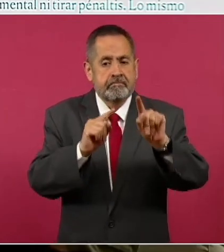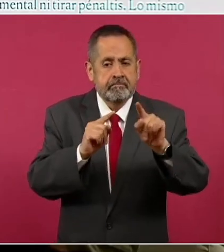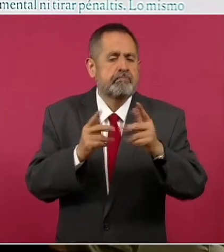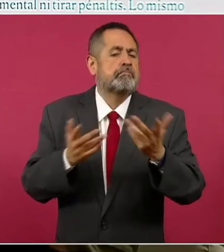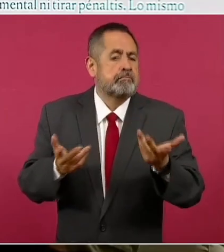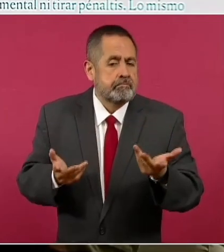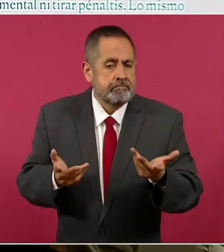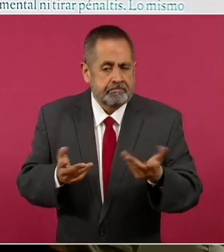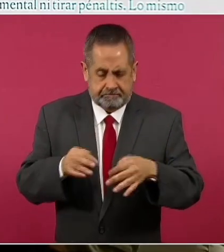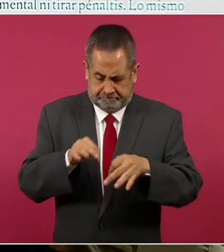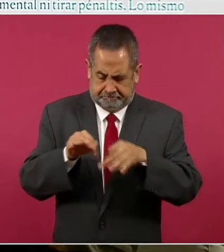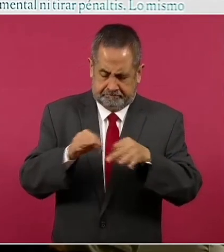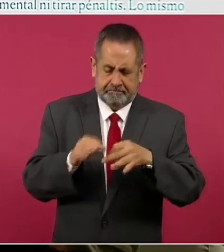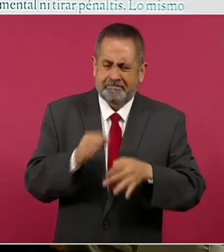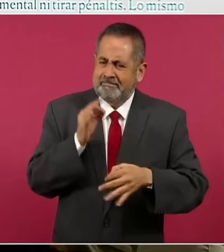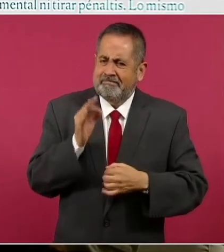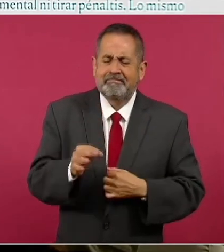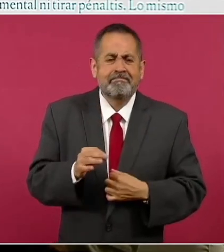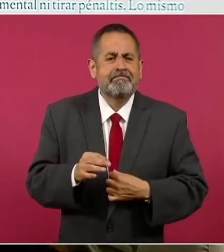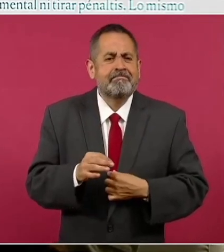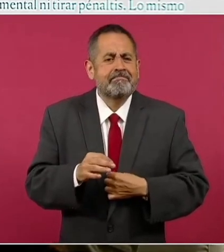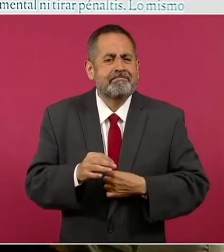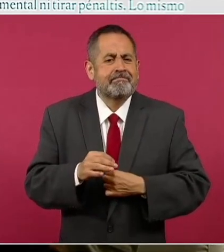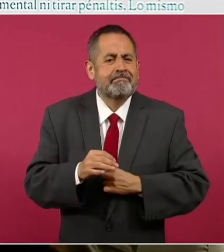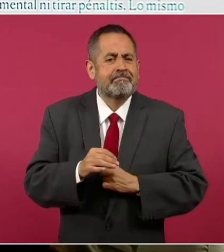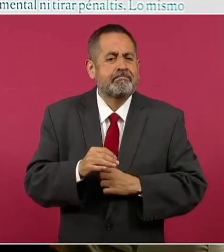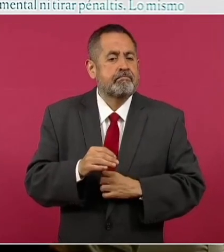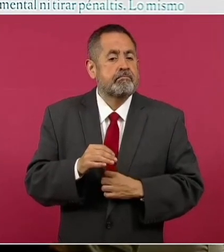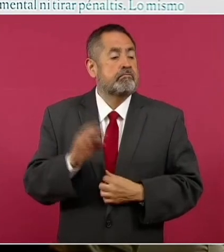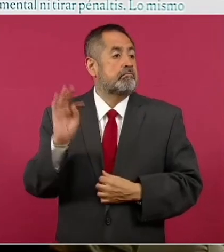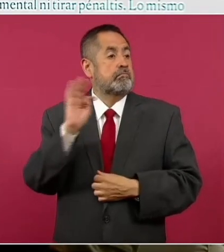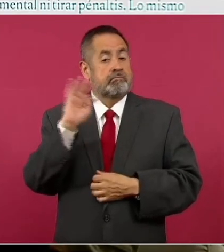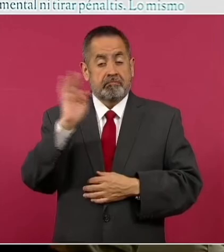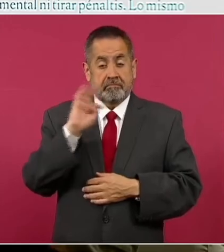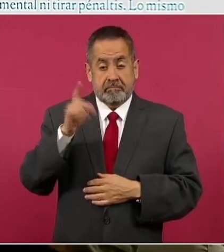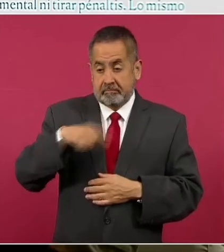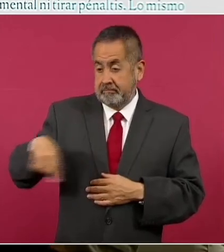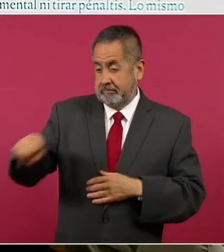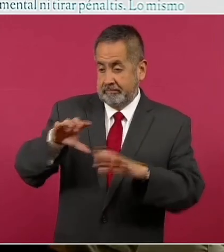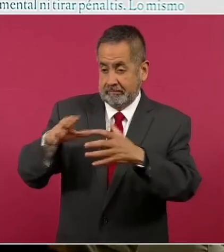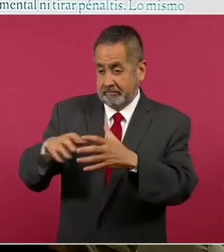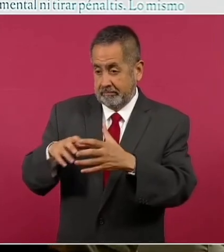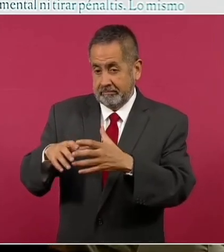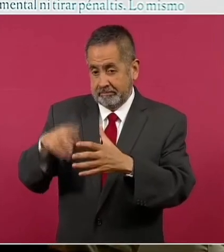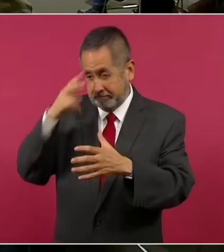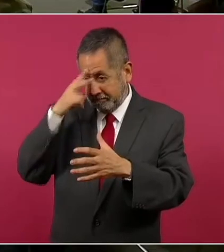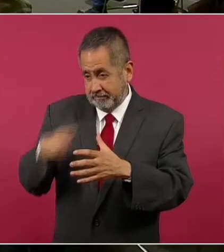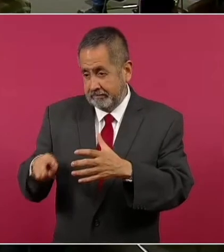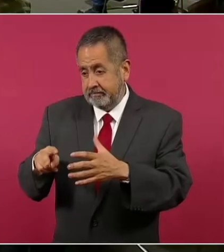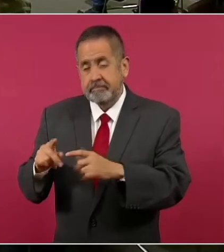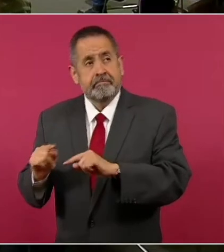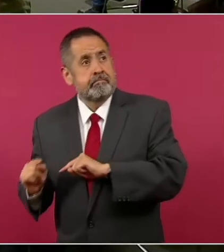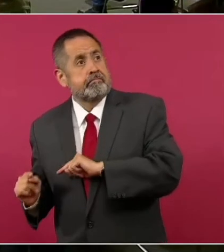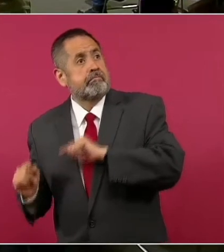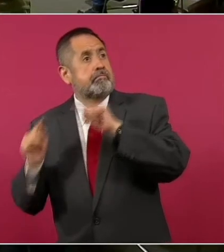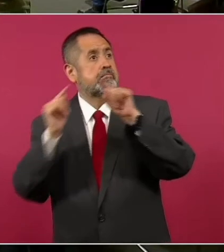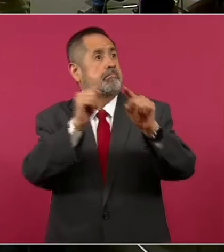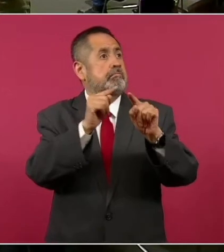Si el pueblo de México fuese flojo, indolente, no saldría adelante en ninguna parte.